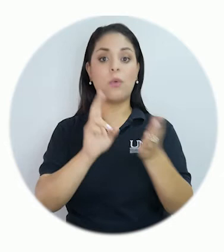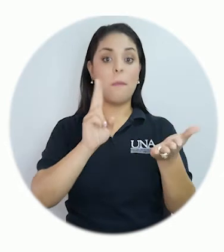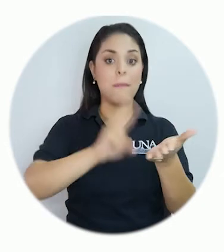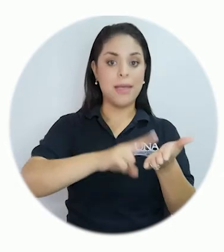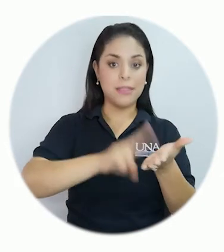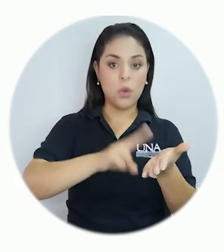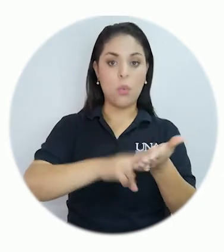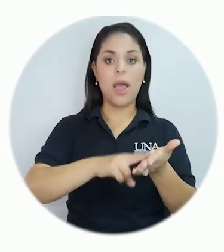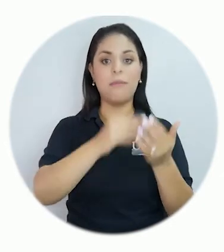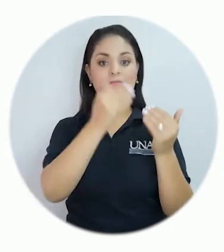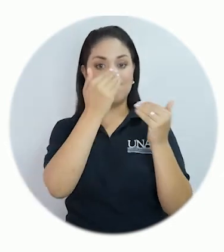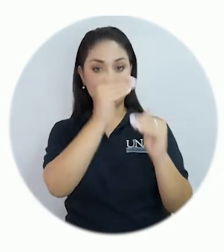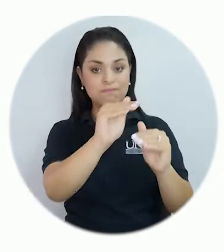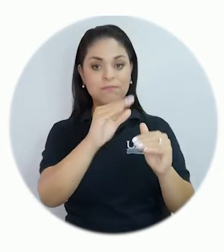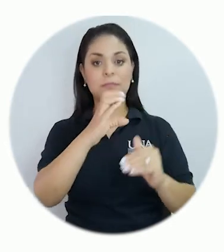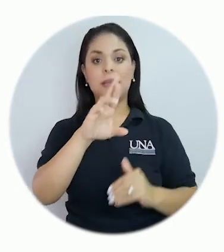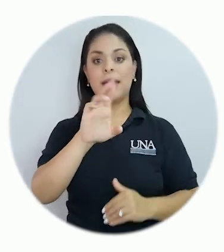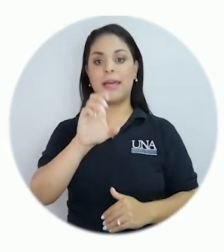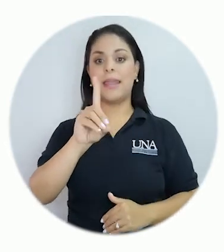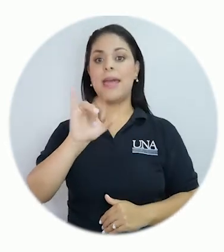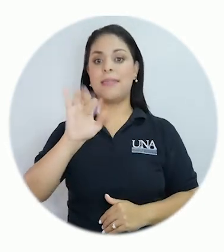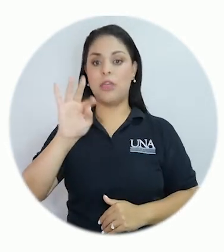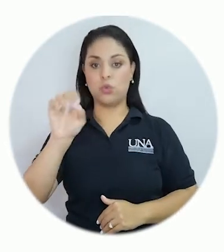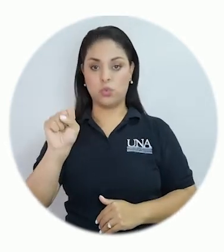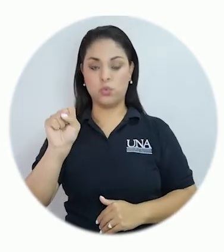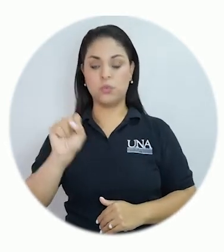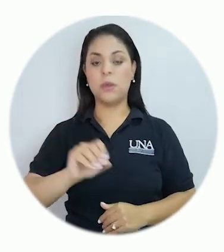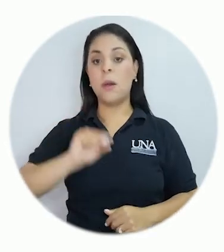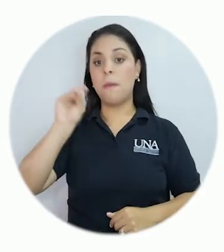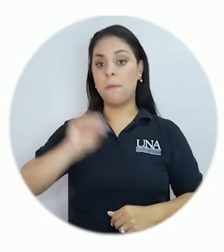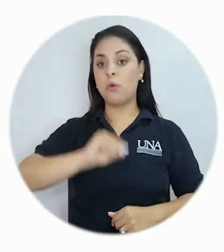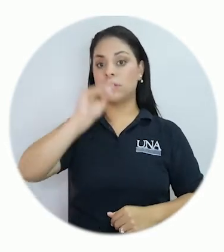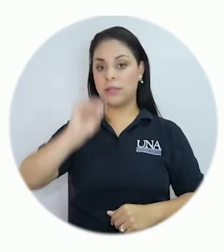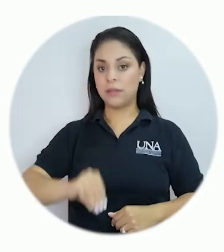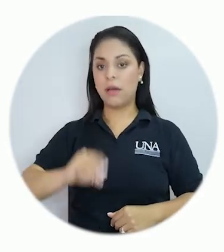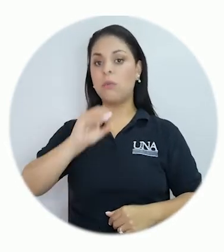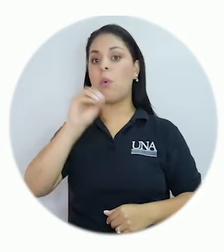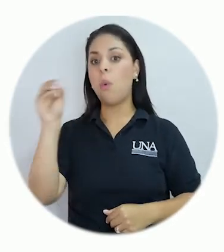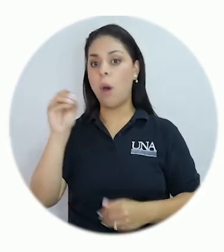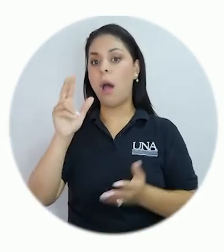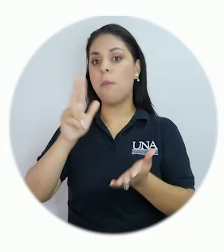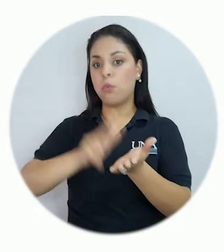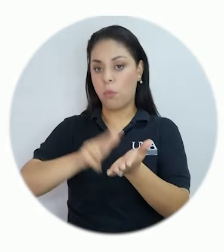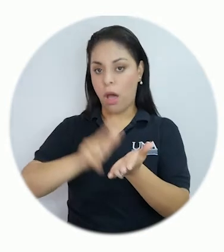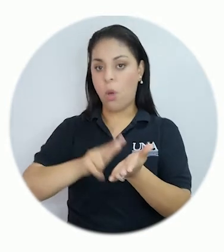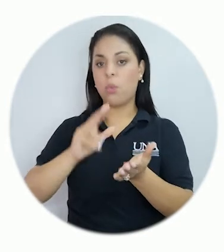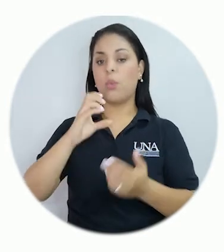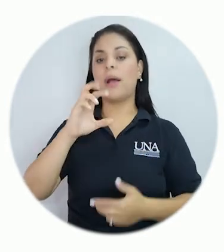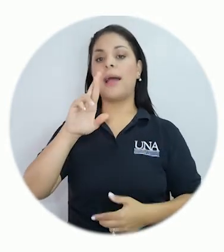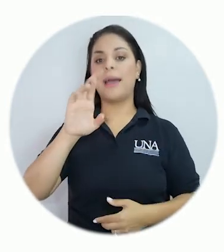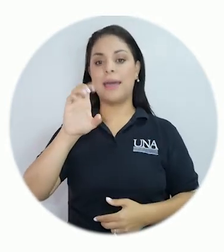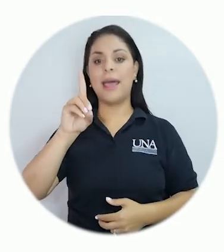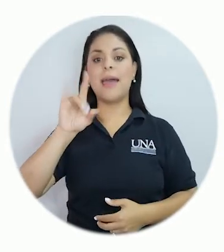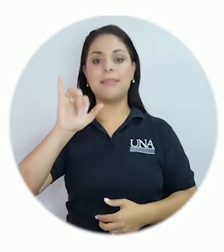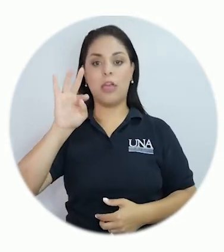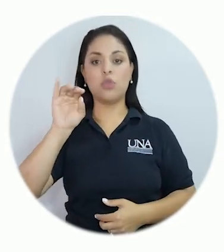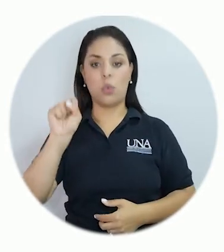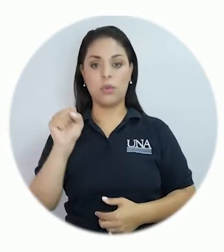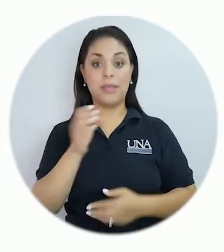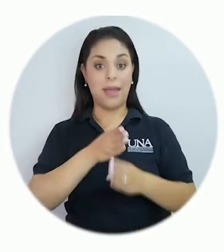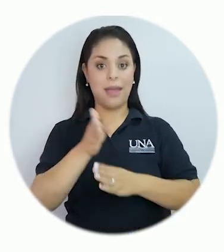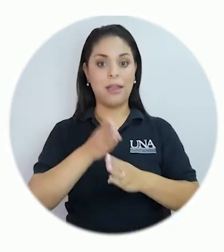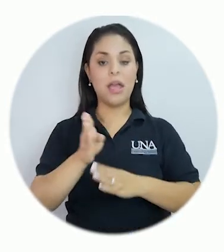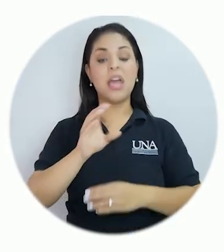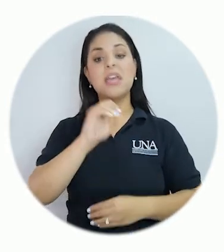cantidad definida de créditos de la carrera, un porcentaje o cantidad de aprobación de créditos de la carrera y en